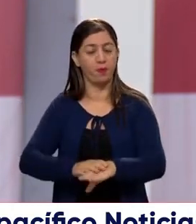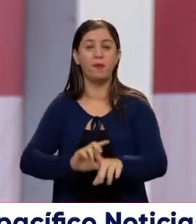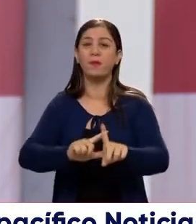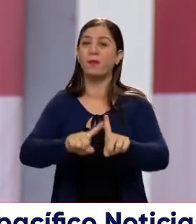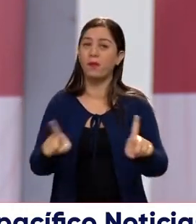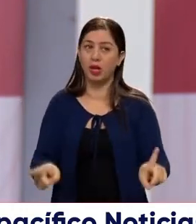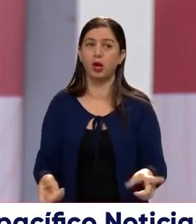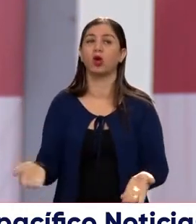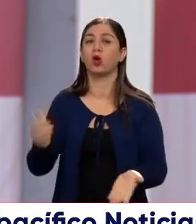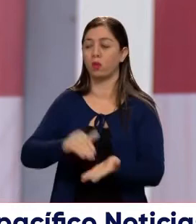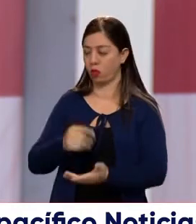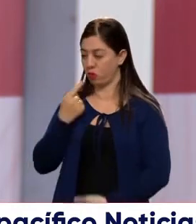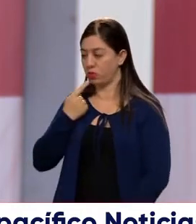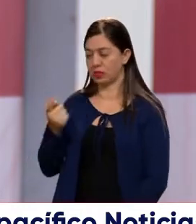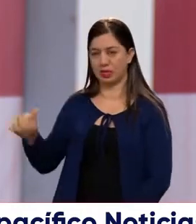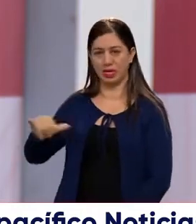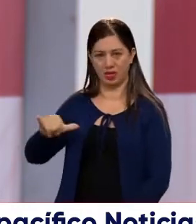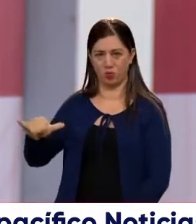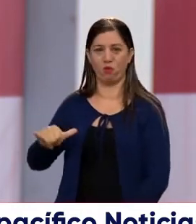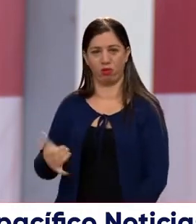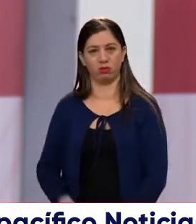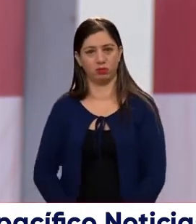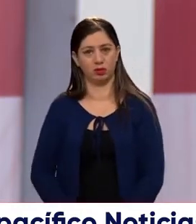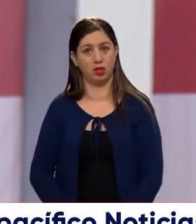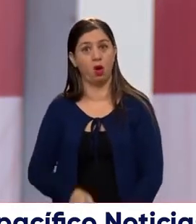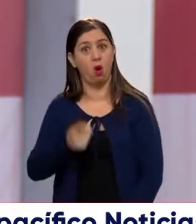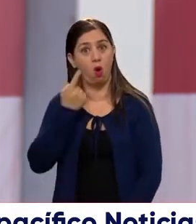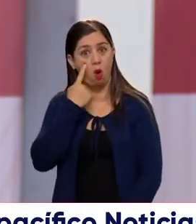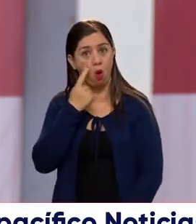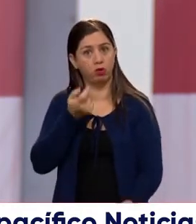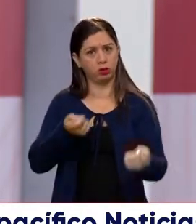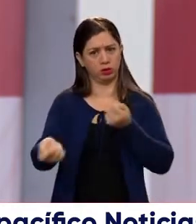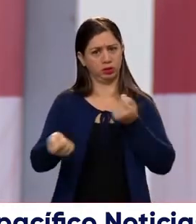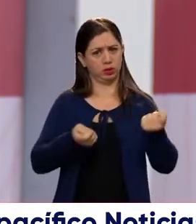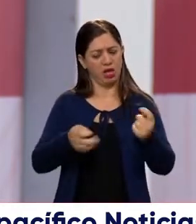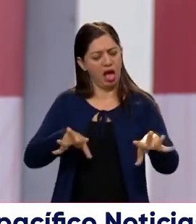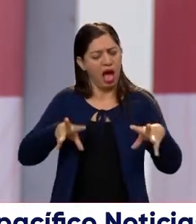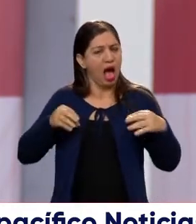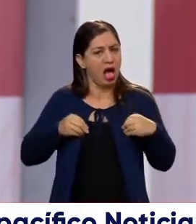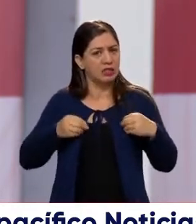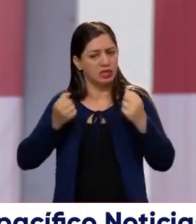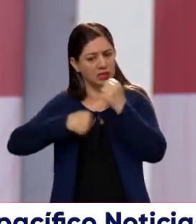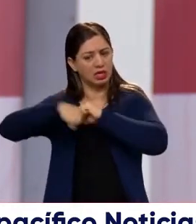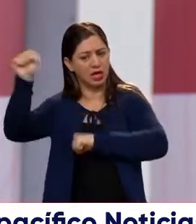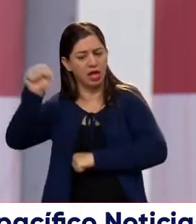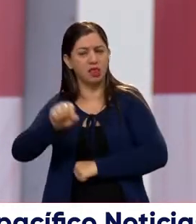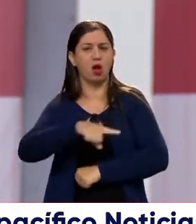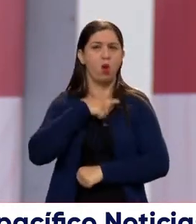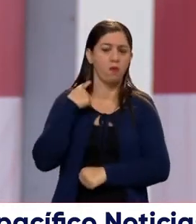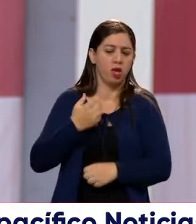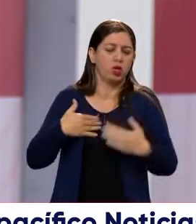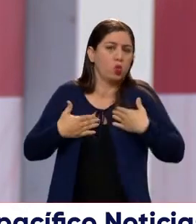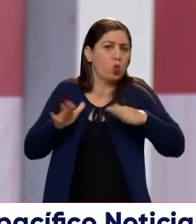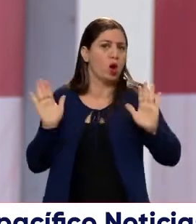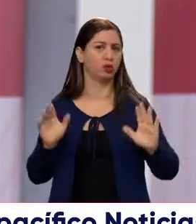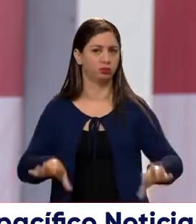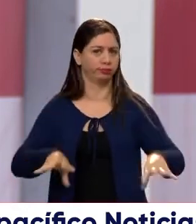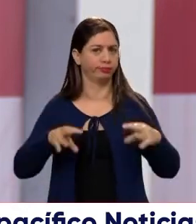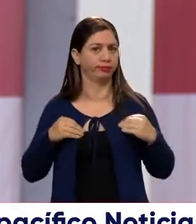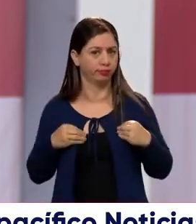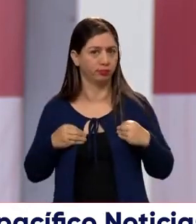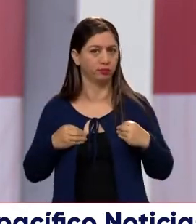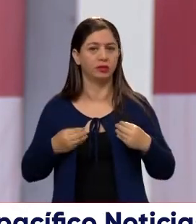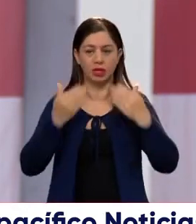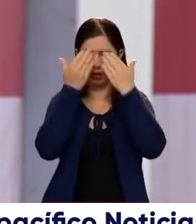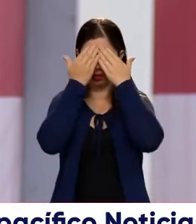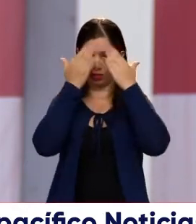llamado, vuelvo a decir, como lo dice mi compañero, es la mesura. Hombre, acepte los resultados con tranquilidad, cualquiera que sean, que finalmente estamos